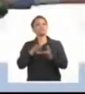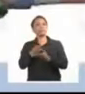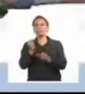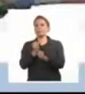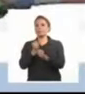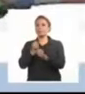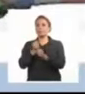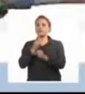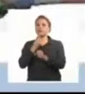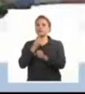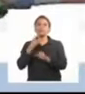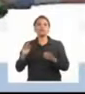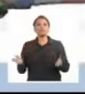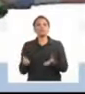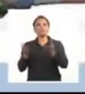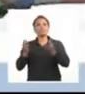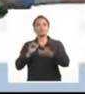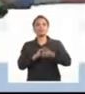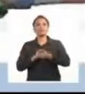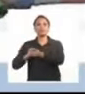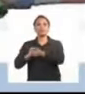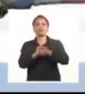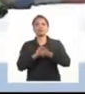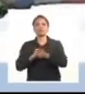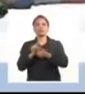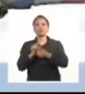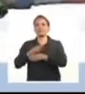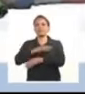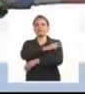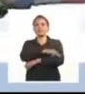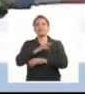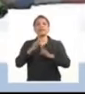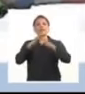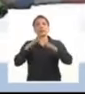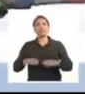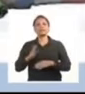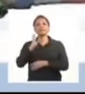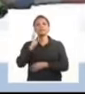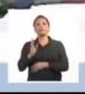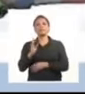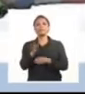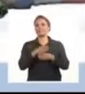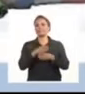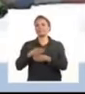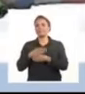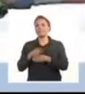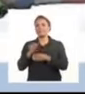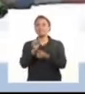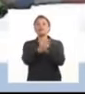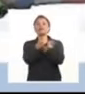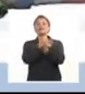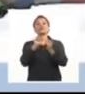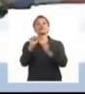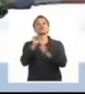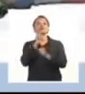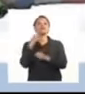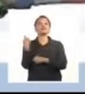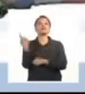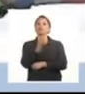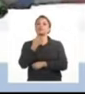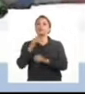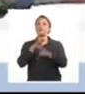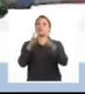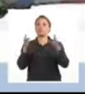la integración basada en la convivencia civilizada la paz el respeto a la diversidad y la solidaridad en todo el